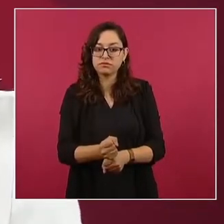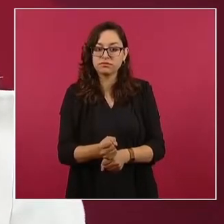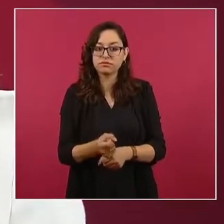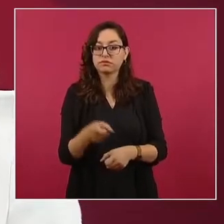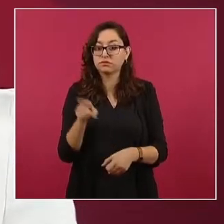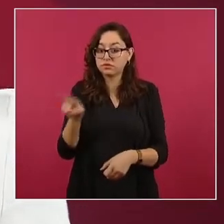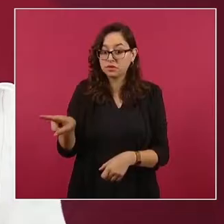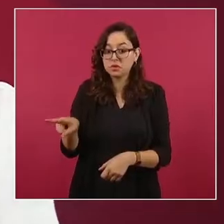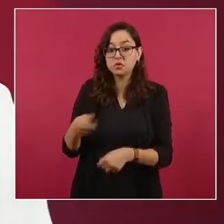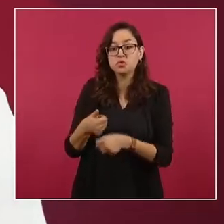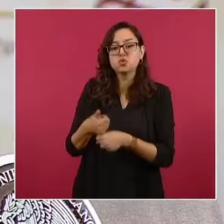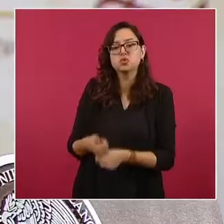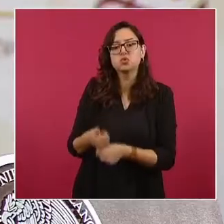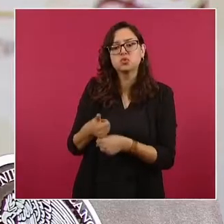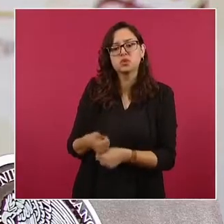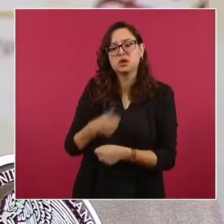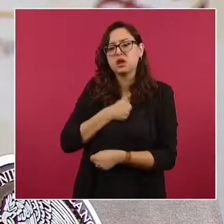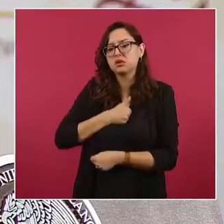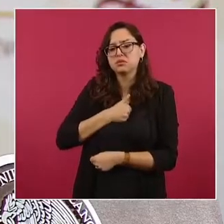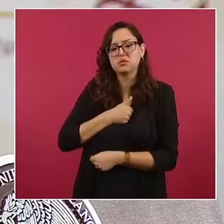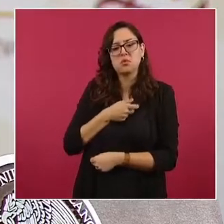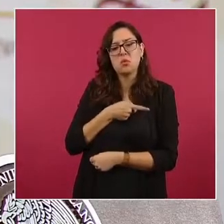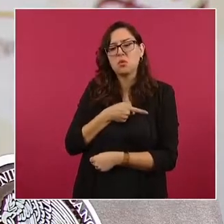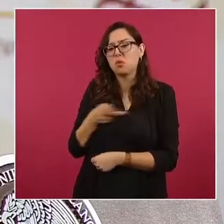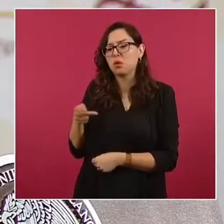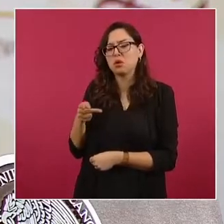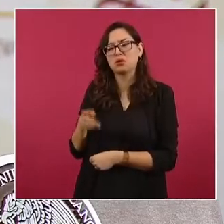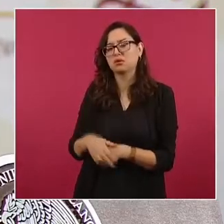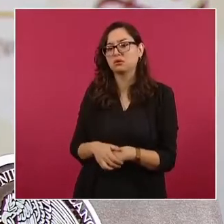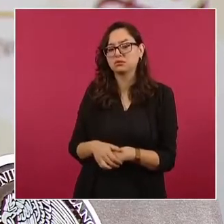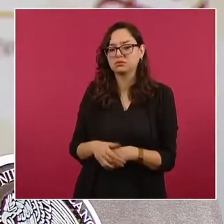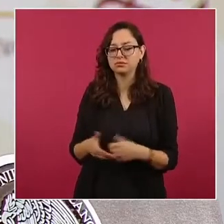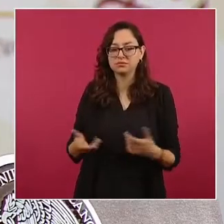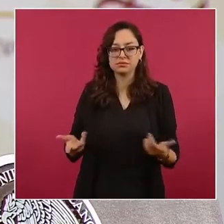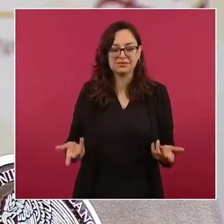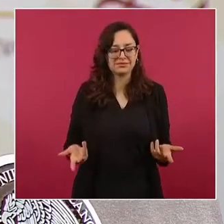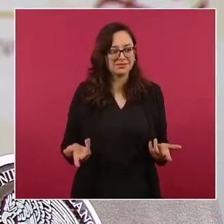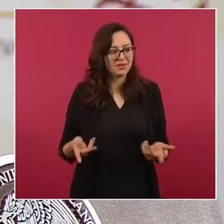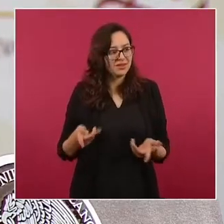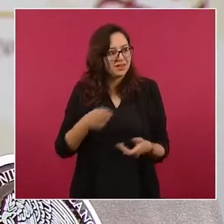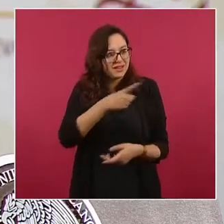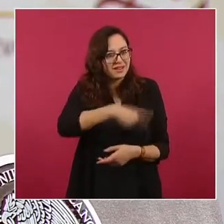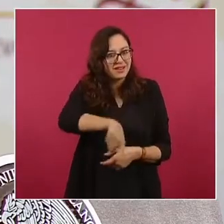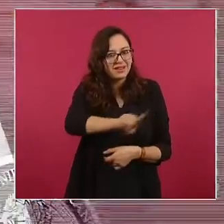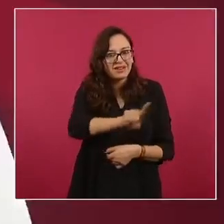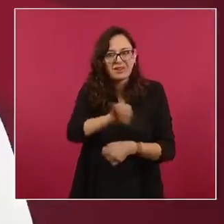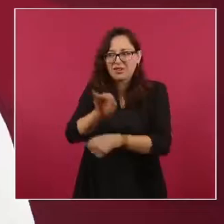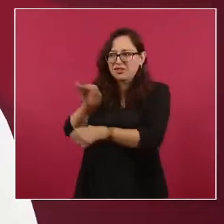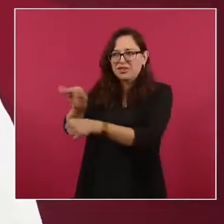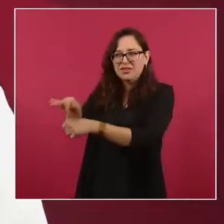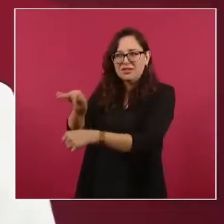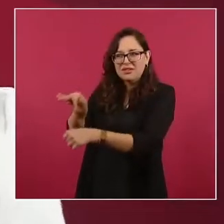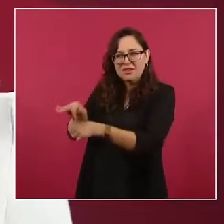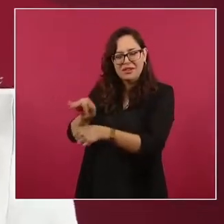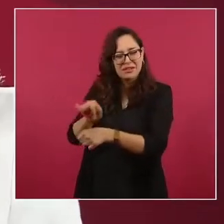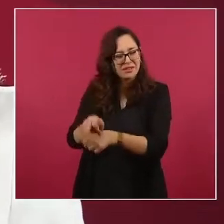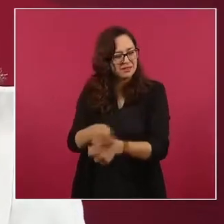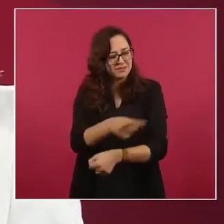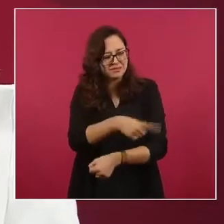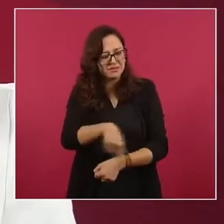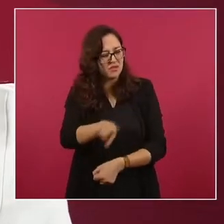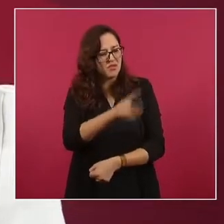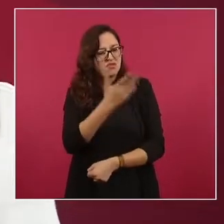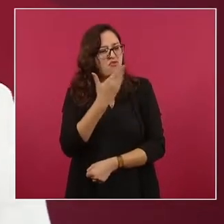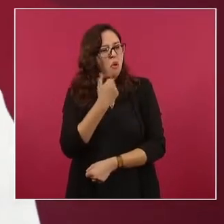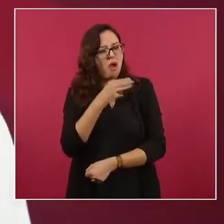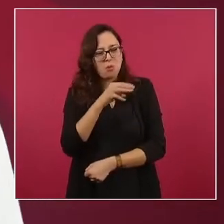una víctima, un preso político. Y es que ya no saben qué decir, están moralmente derrotados y